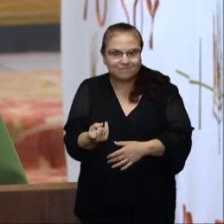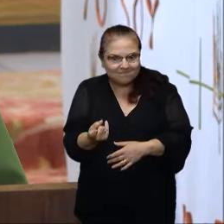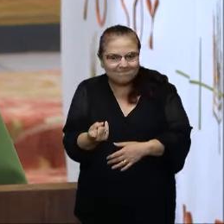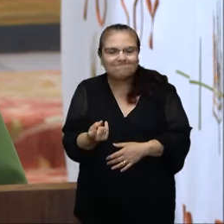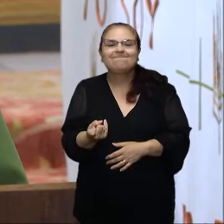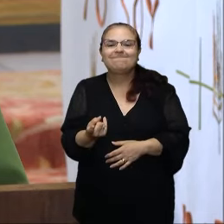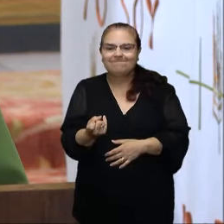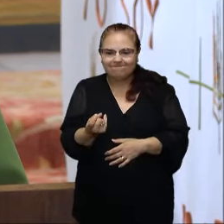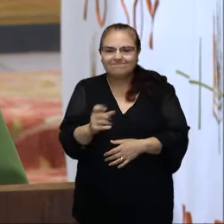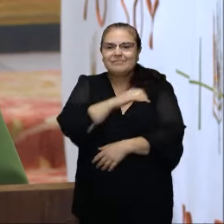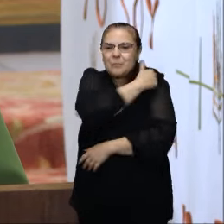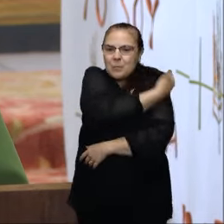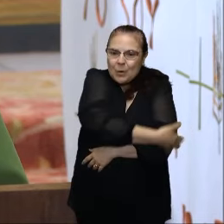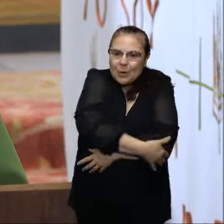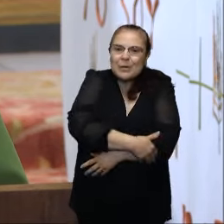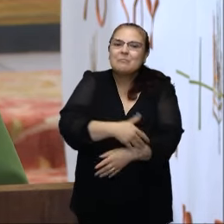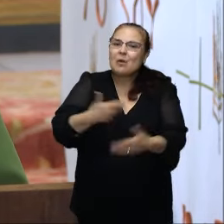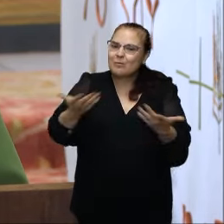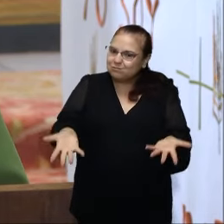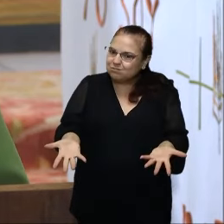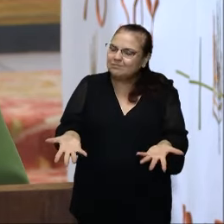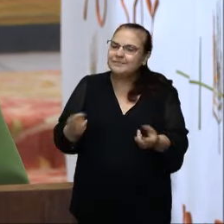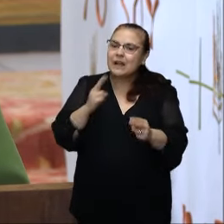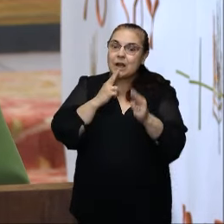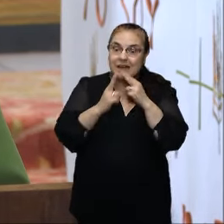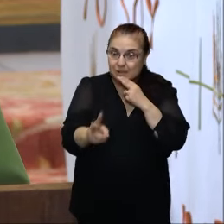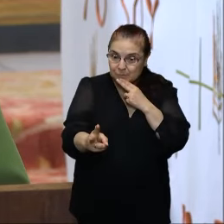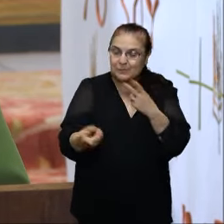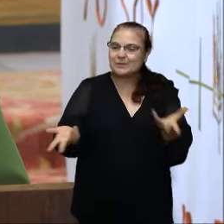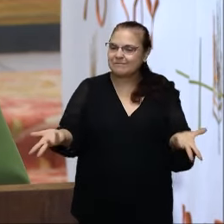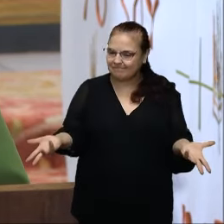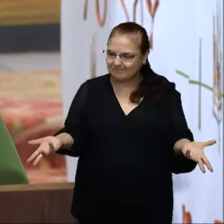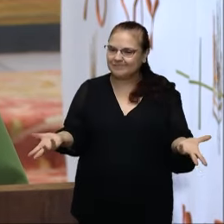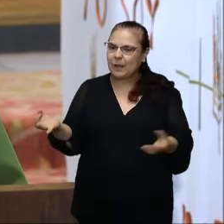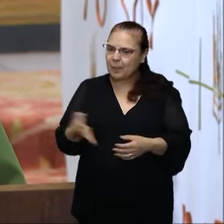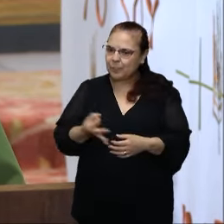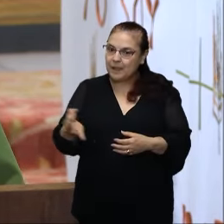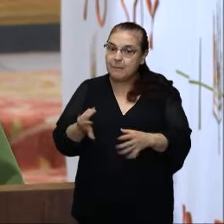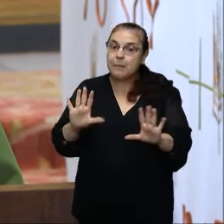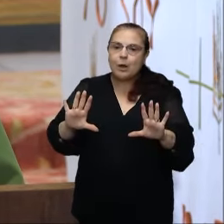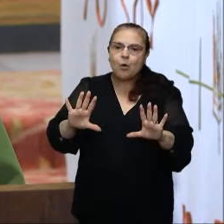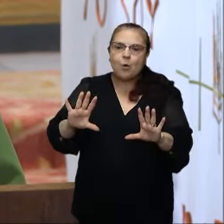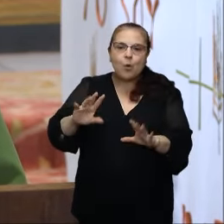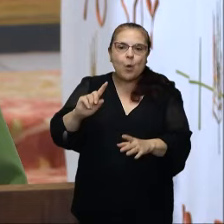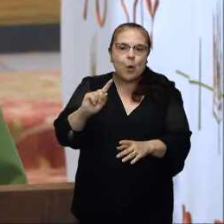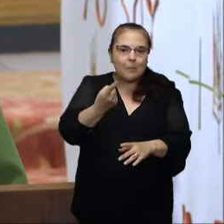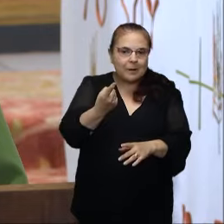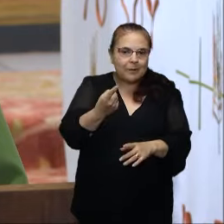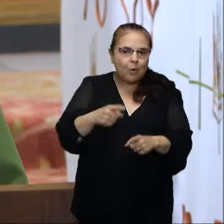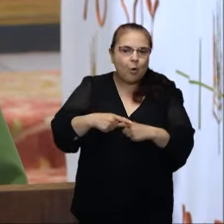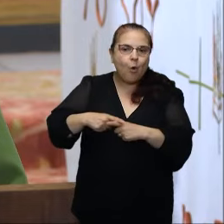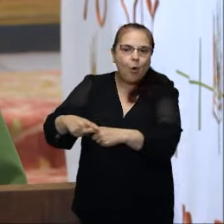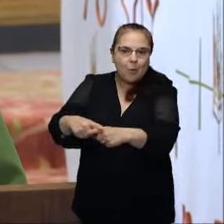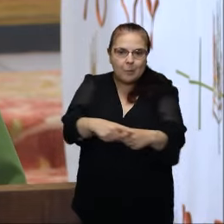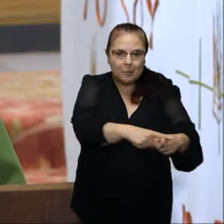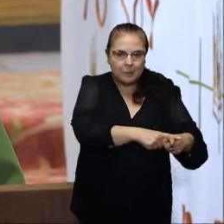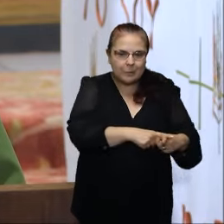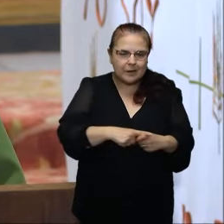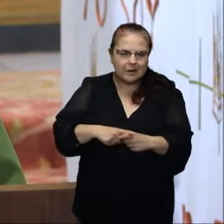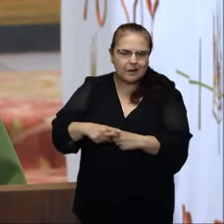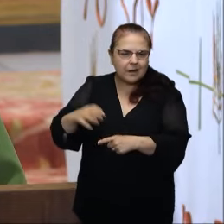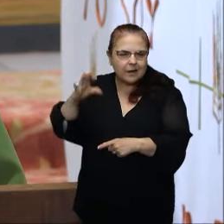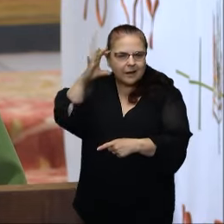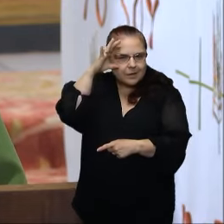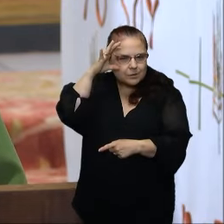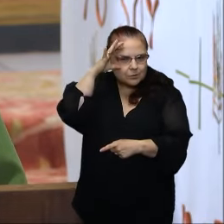necesidades del prójimo reclaman ciertamente respuestas eficaces. Pero primero exigen compartir, escuchar.